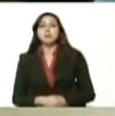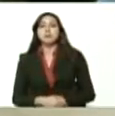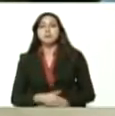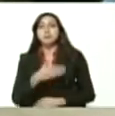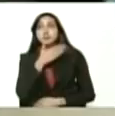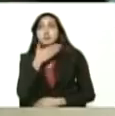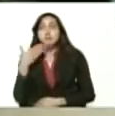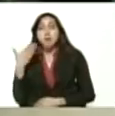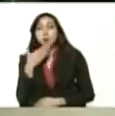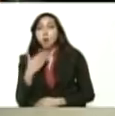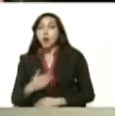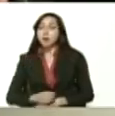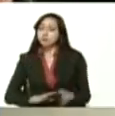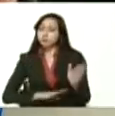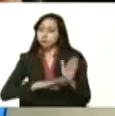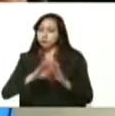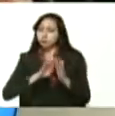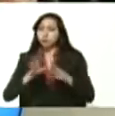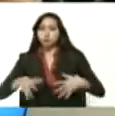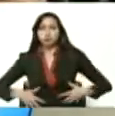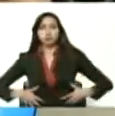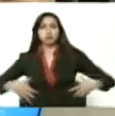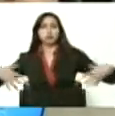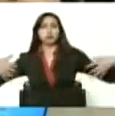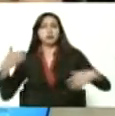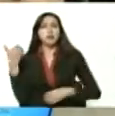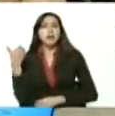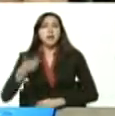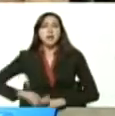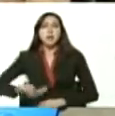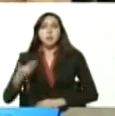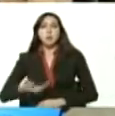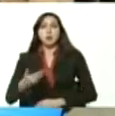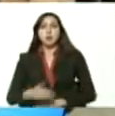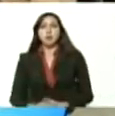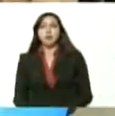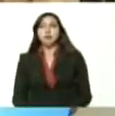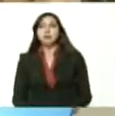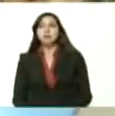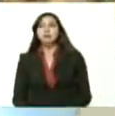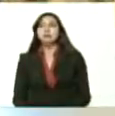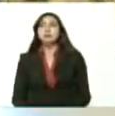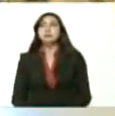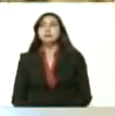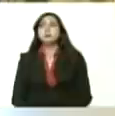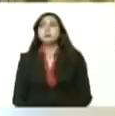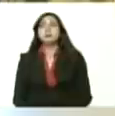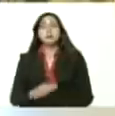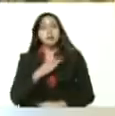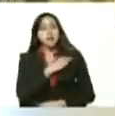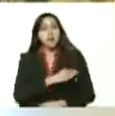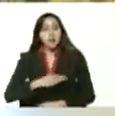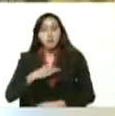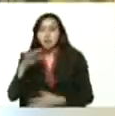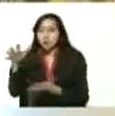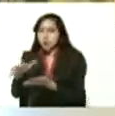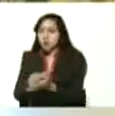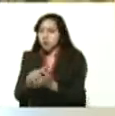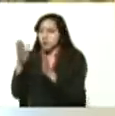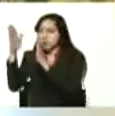creación de riqueza. Son elementos fundamentales. Aquí está el ministro de Agricultura